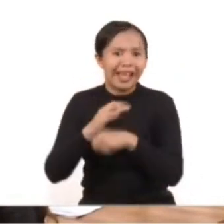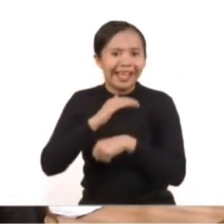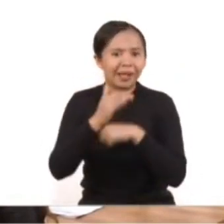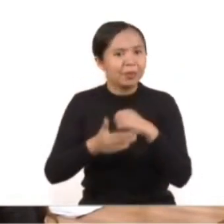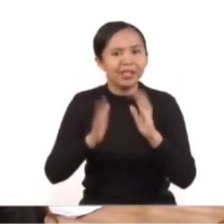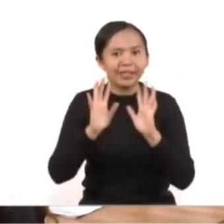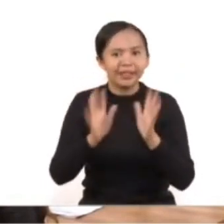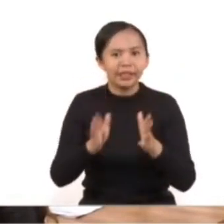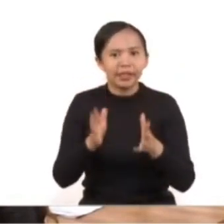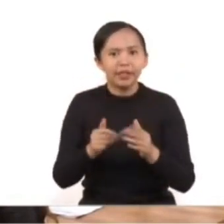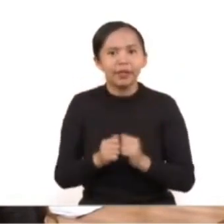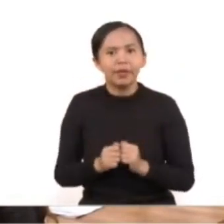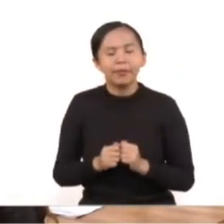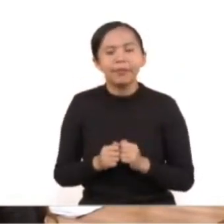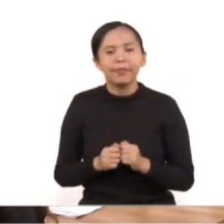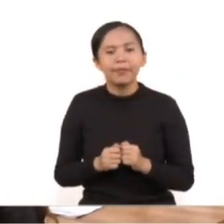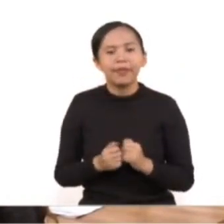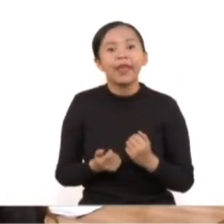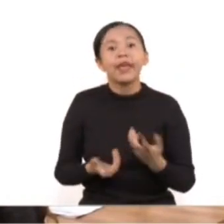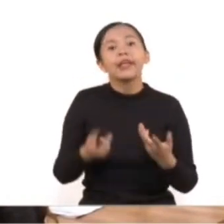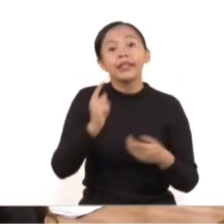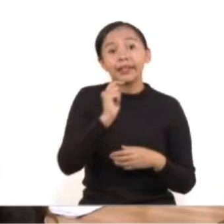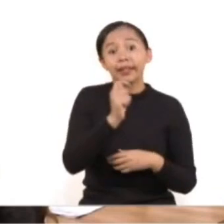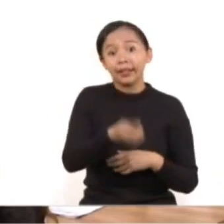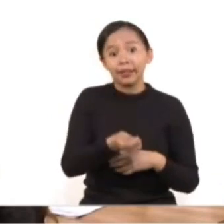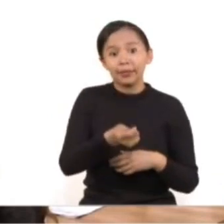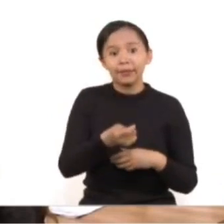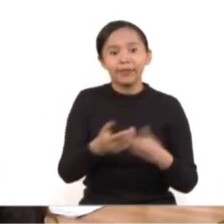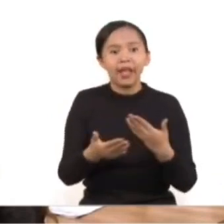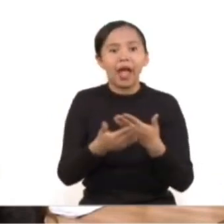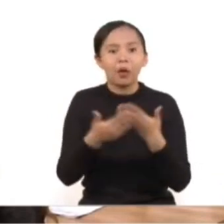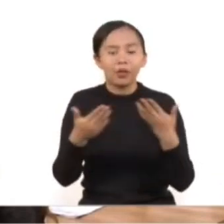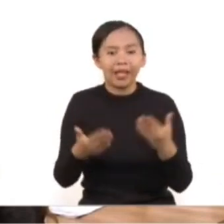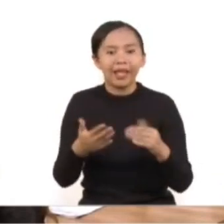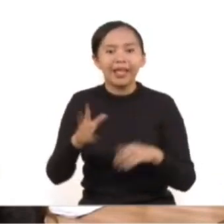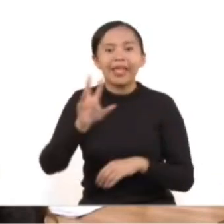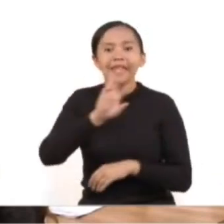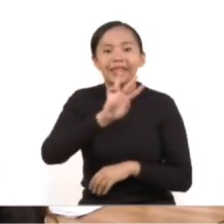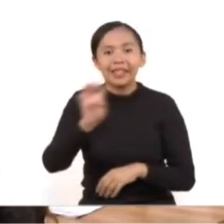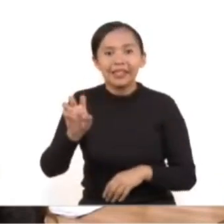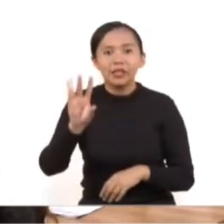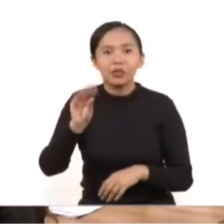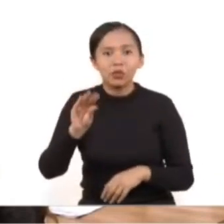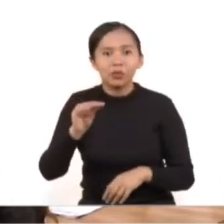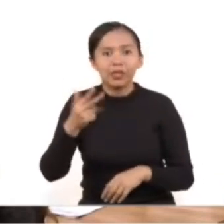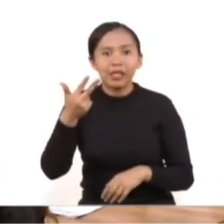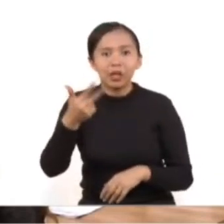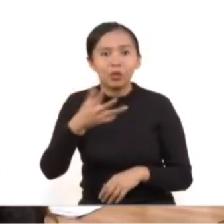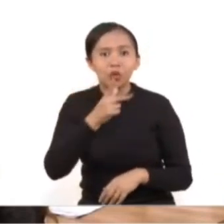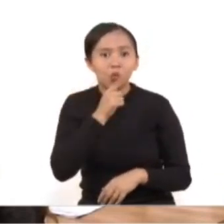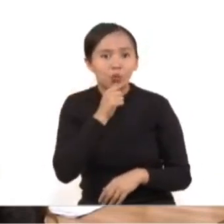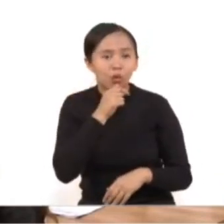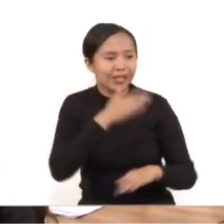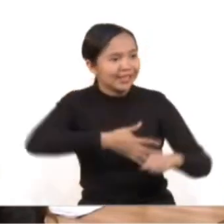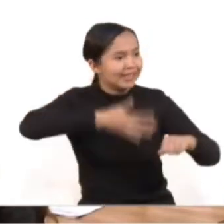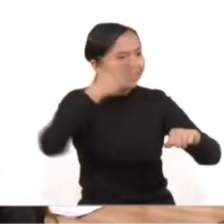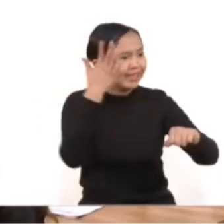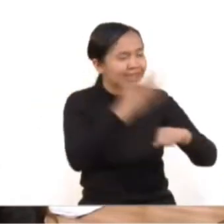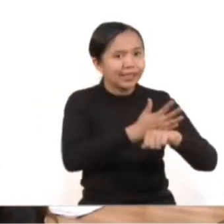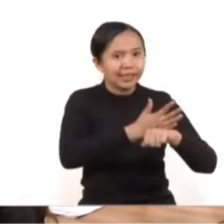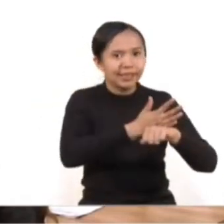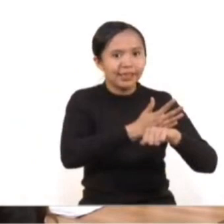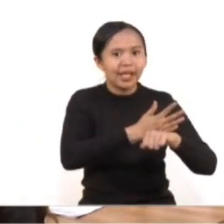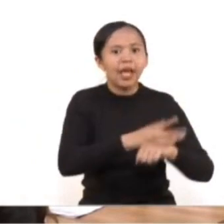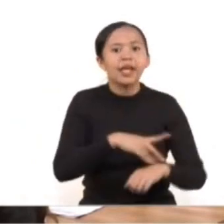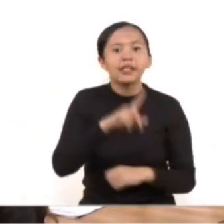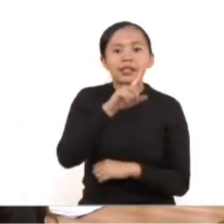con lo cual ha sido posible sancionar a 398 policías, de los cuales